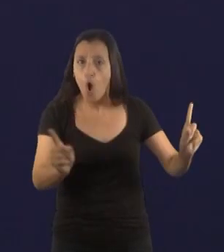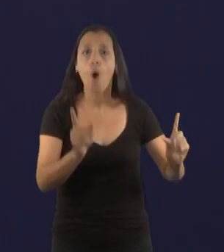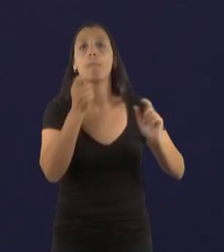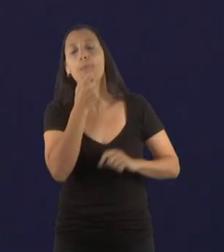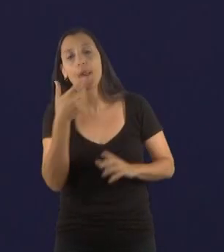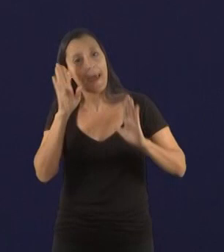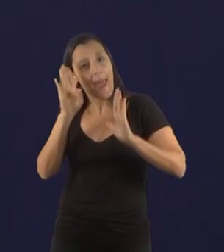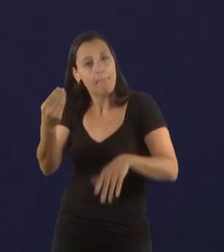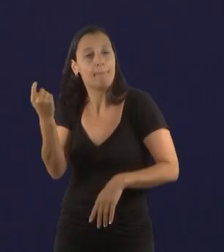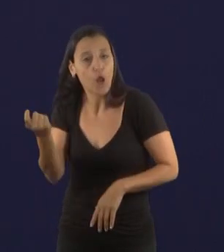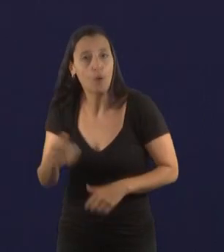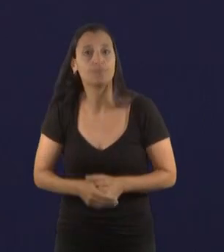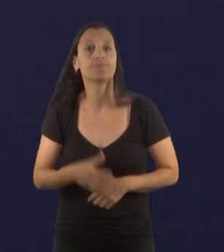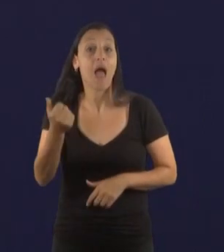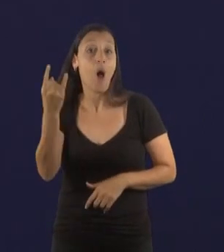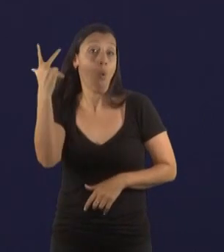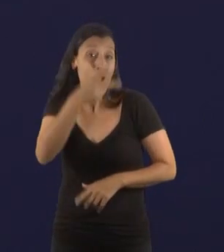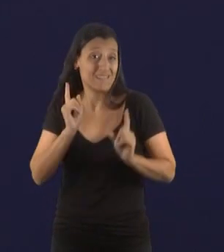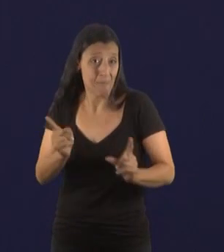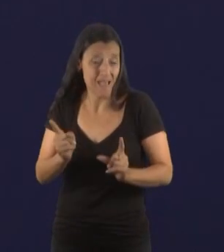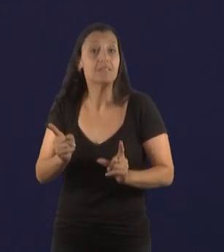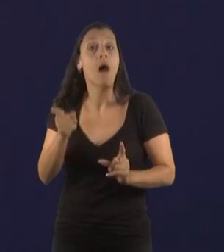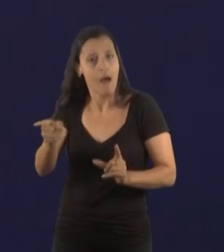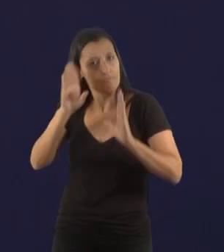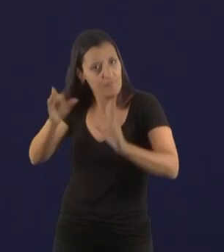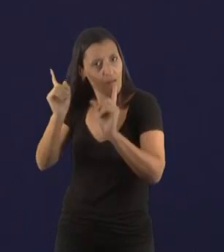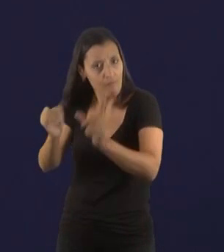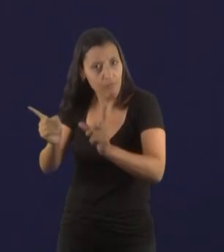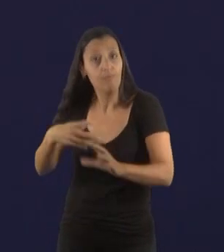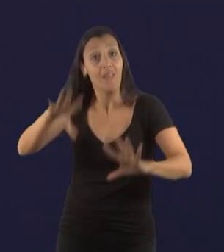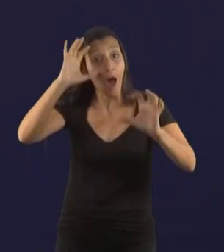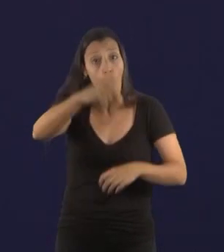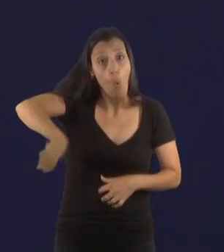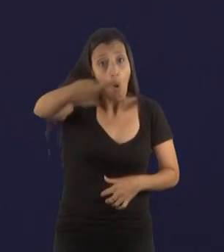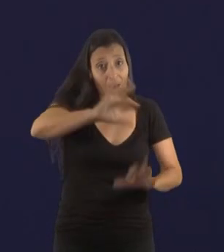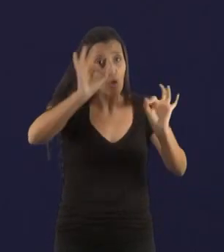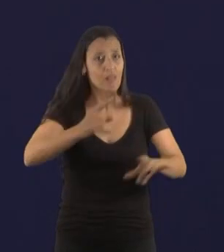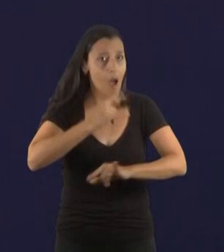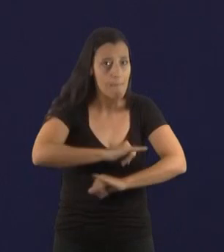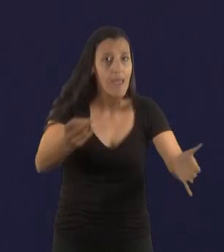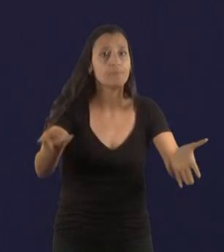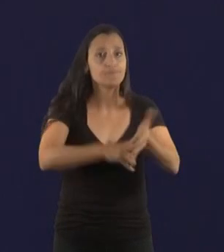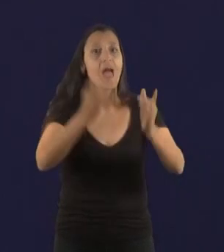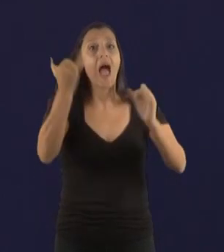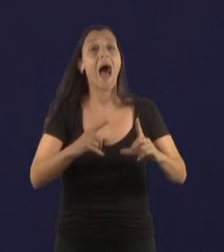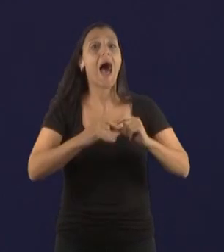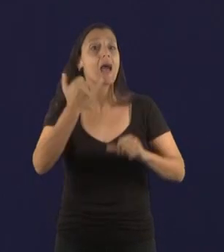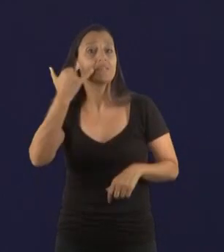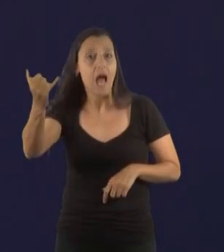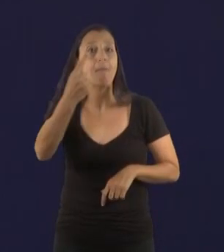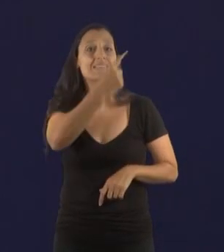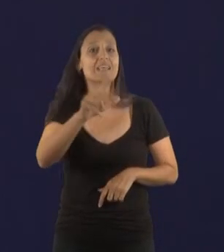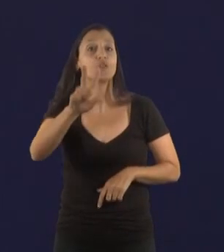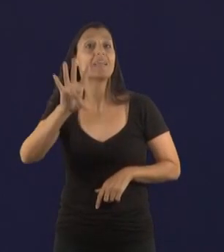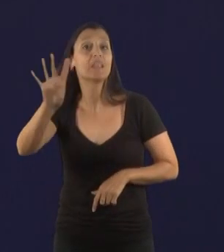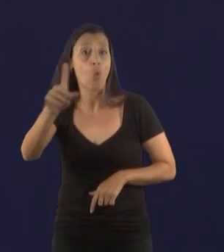la AUH. Les recuerdo también que está a disposición la línea 134,